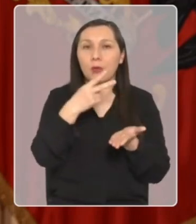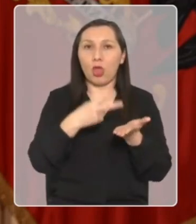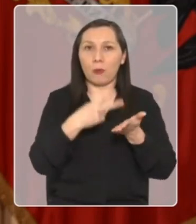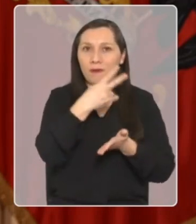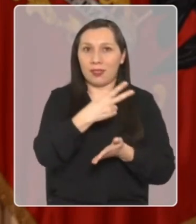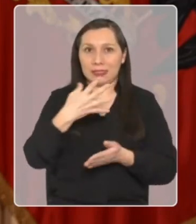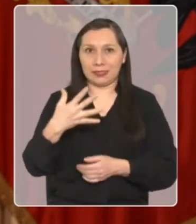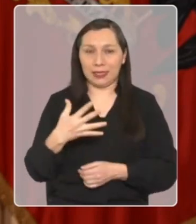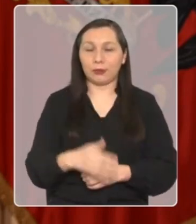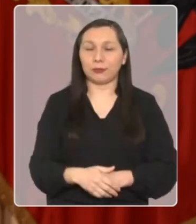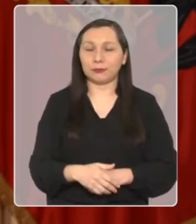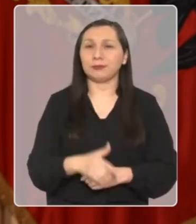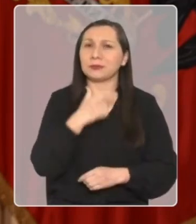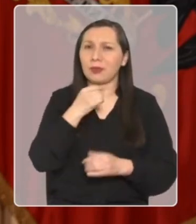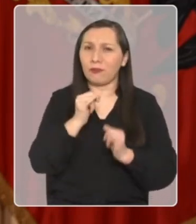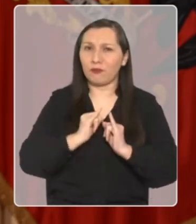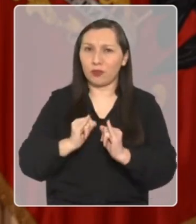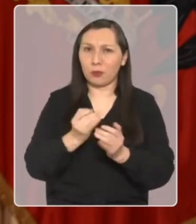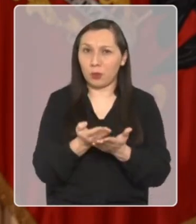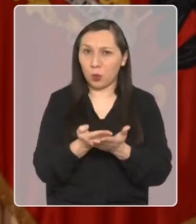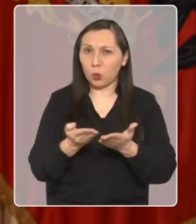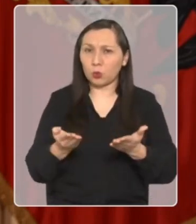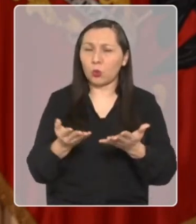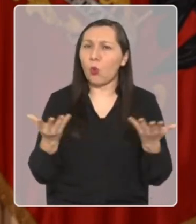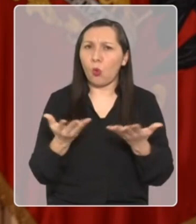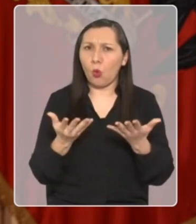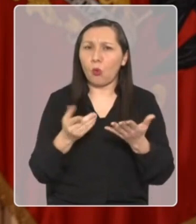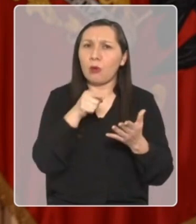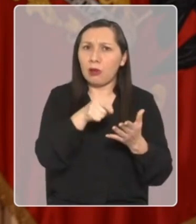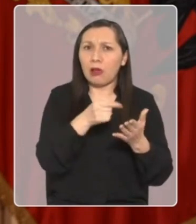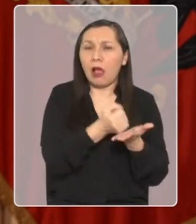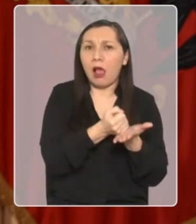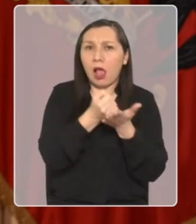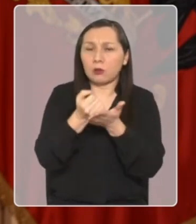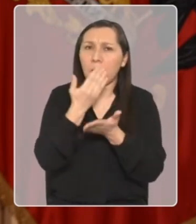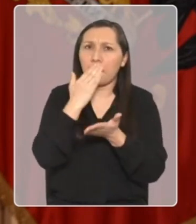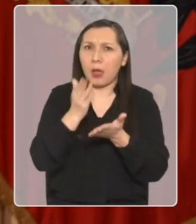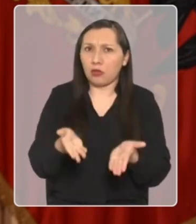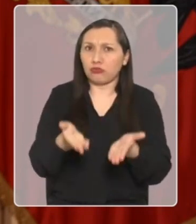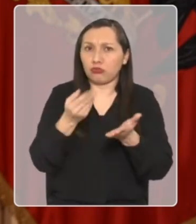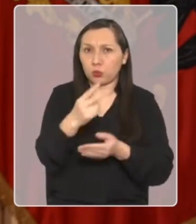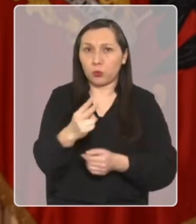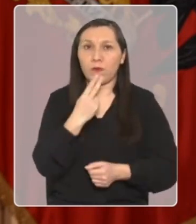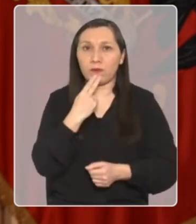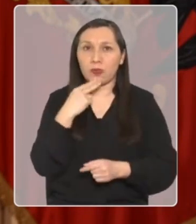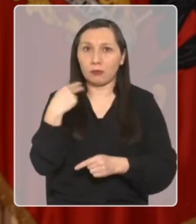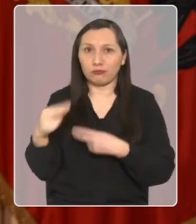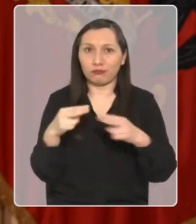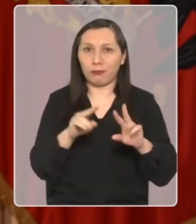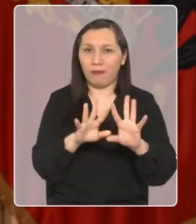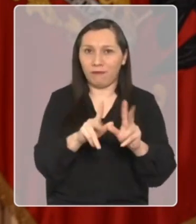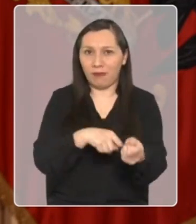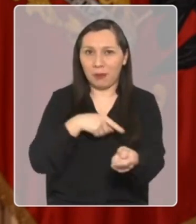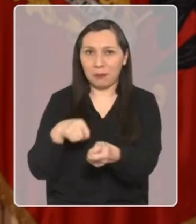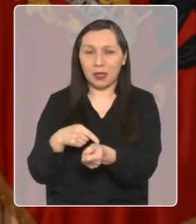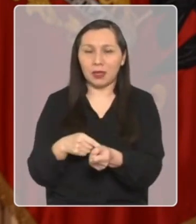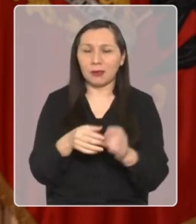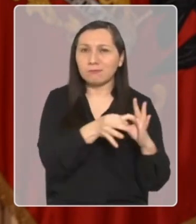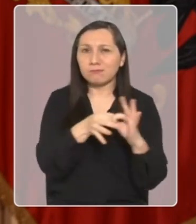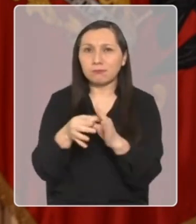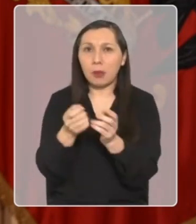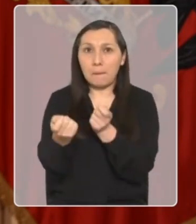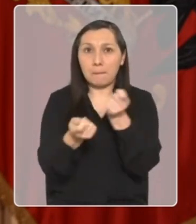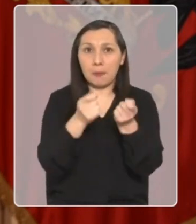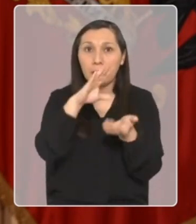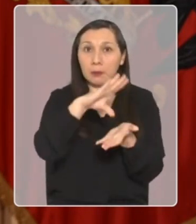2025 y quiero informarles a ustedes cómo este va a contribuir a mejorar concretamente su vida y la de sus familias. Se trata